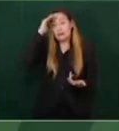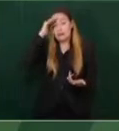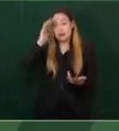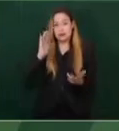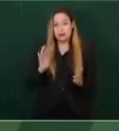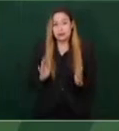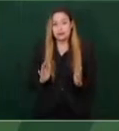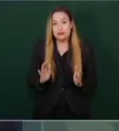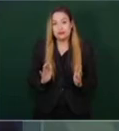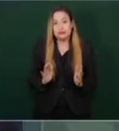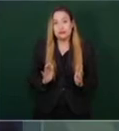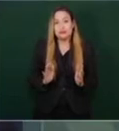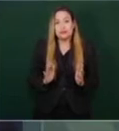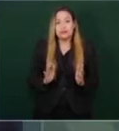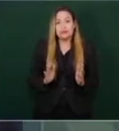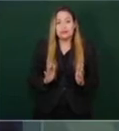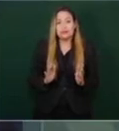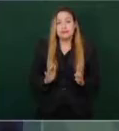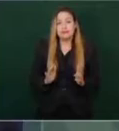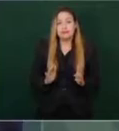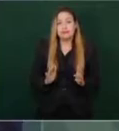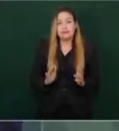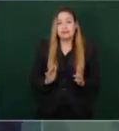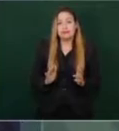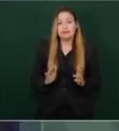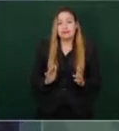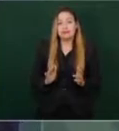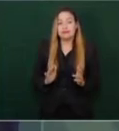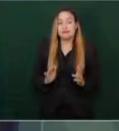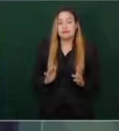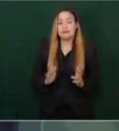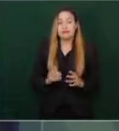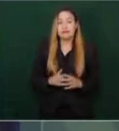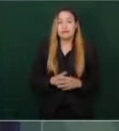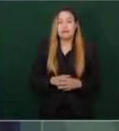que debe de